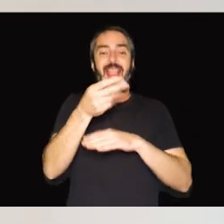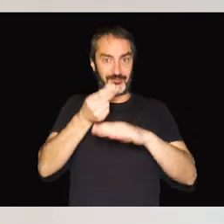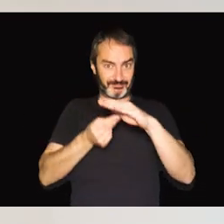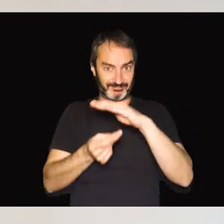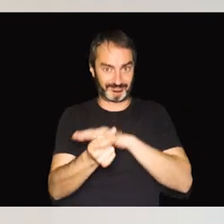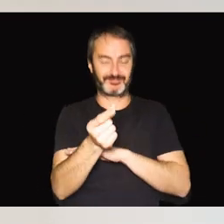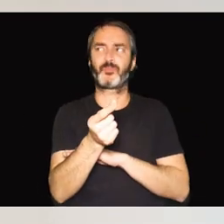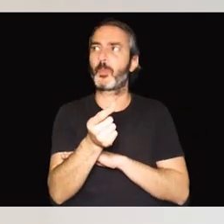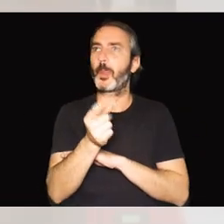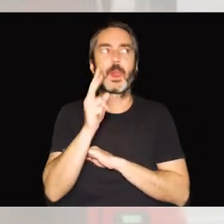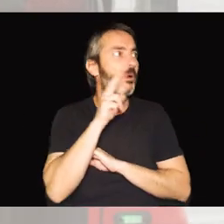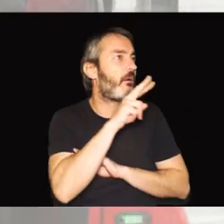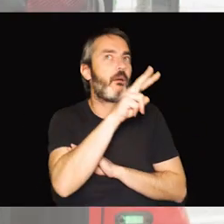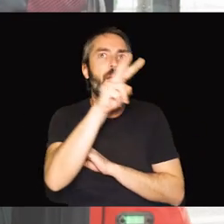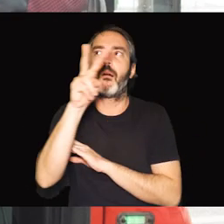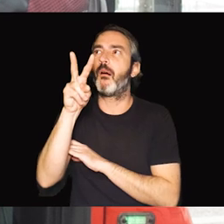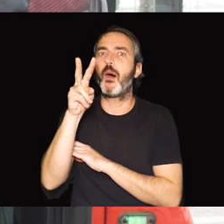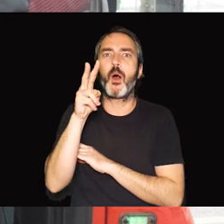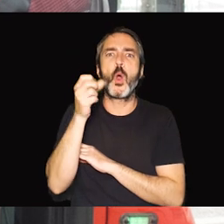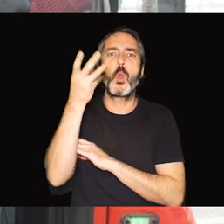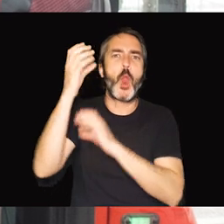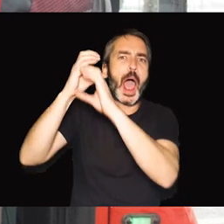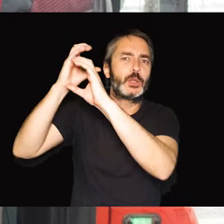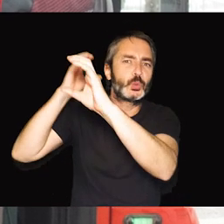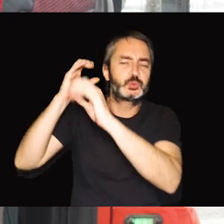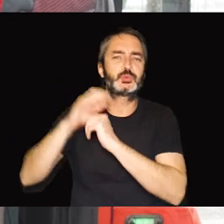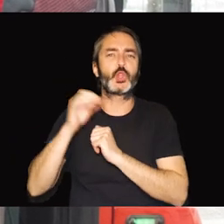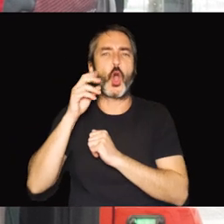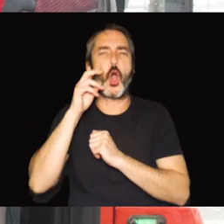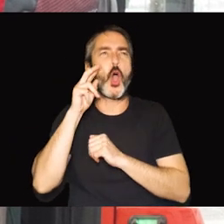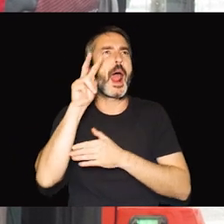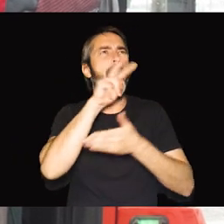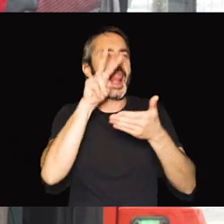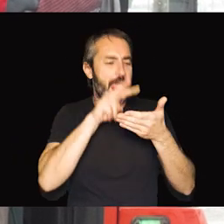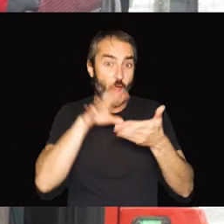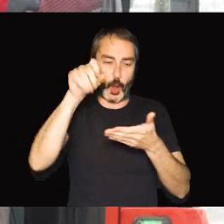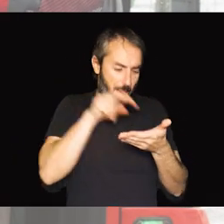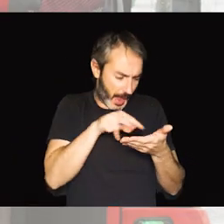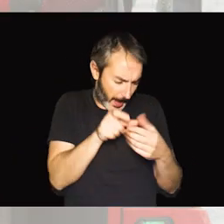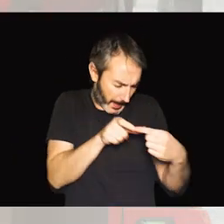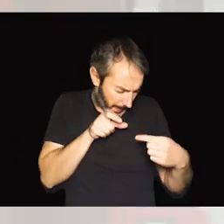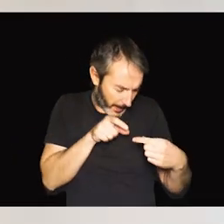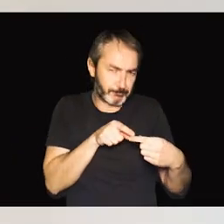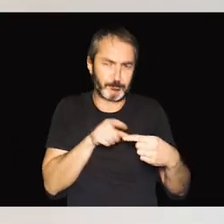tendrá igualmente dificultades para ver cosas como son el número del autobús o para leer las etiquetas de la compra.